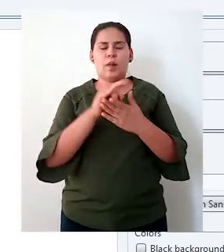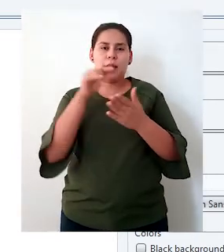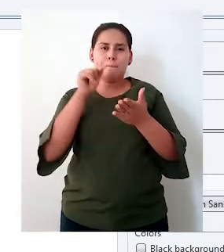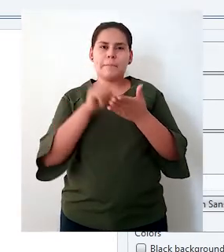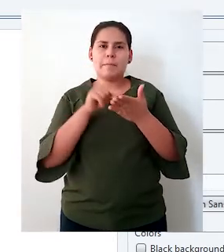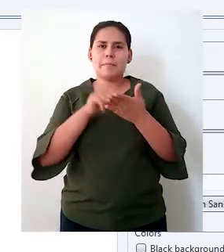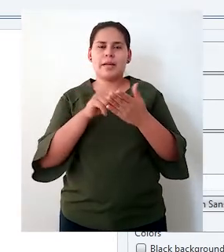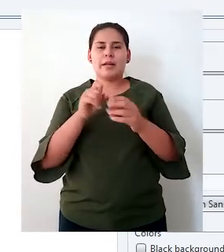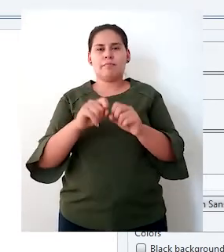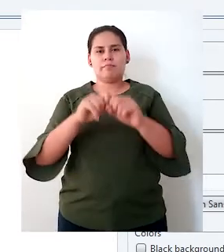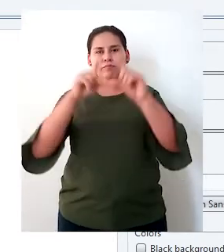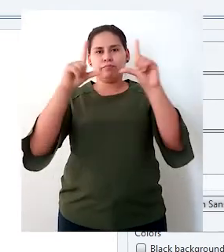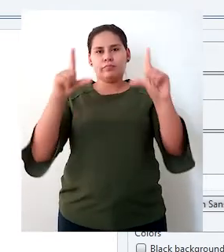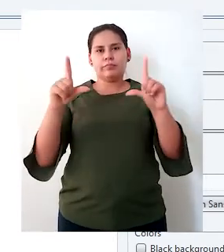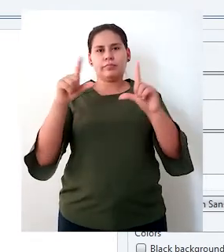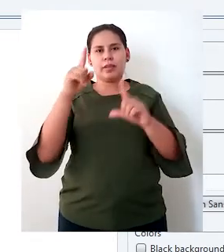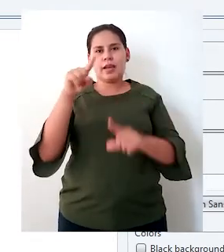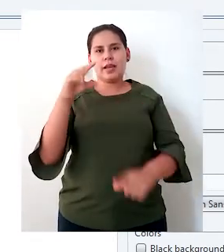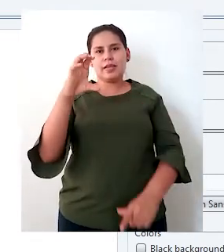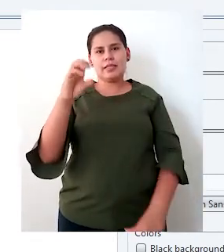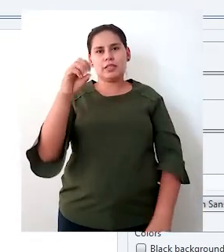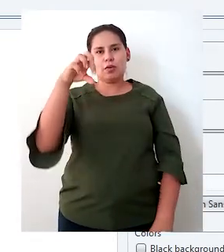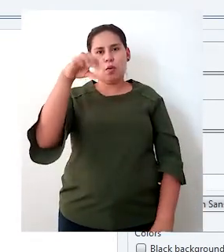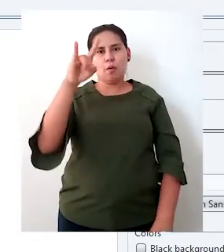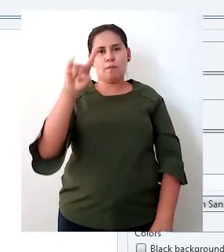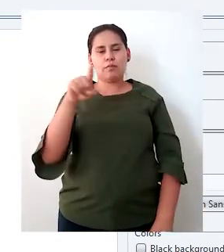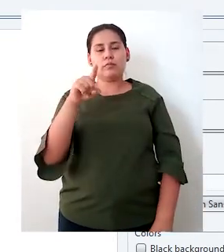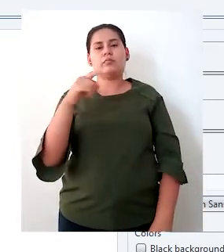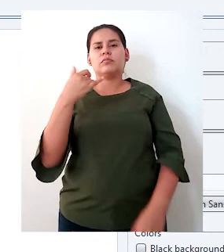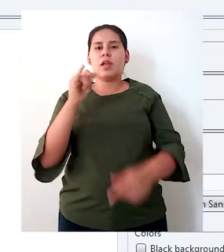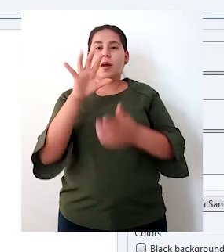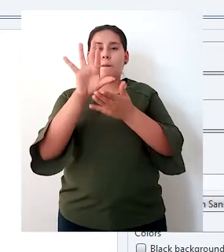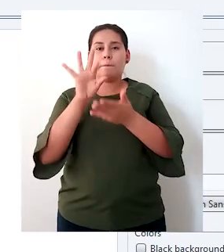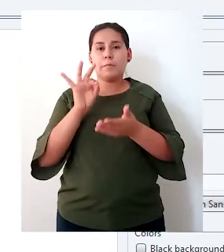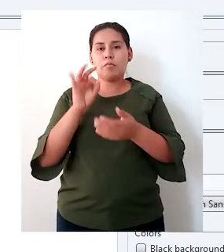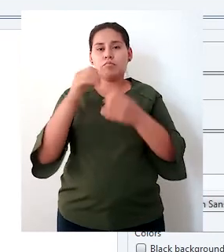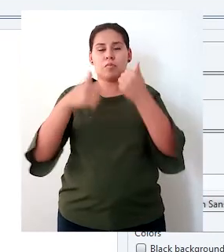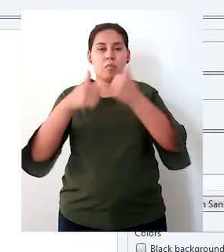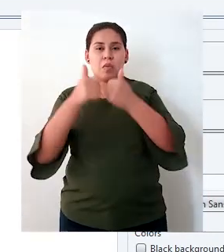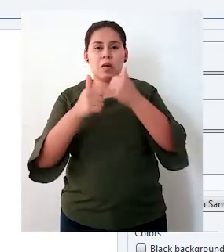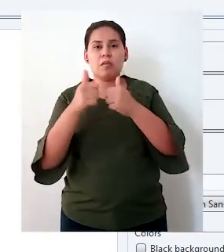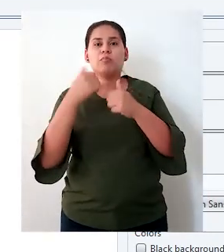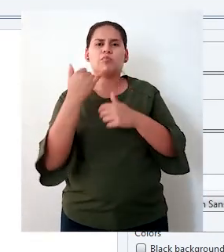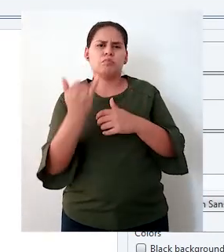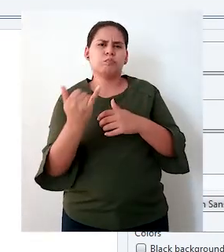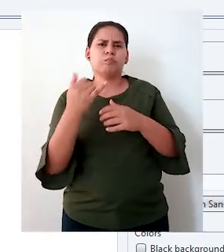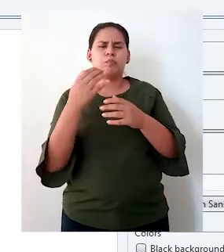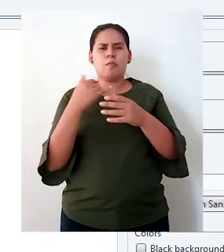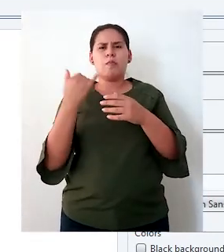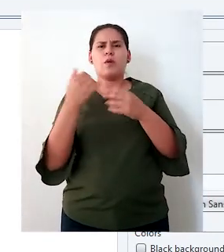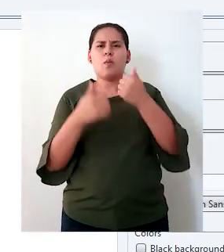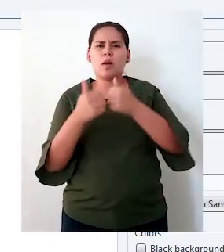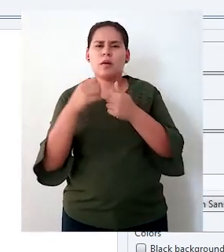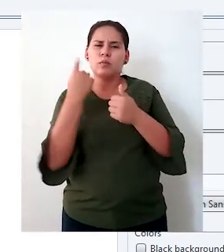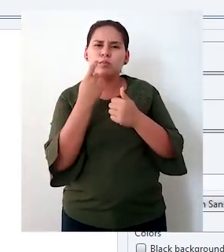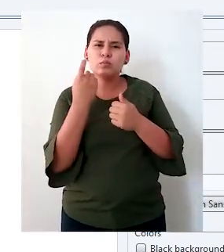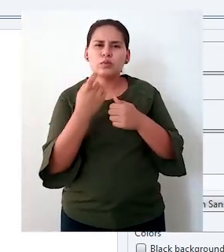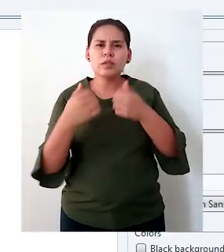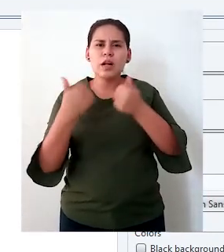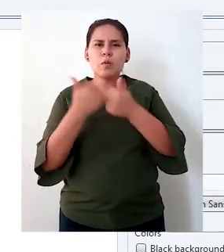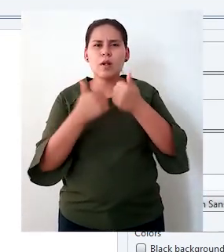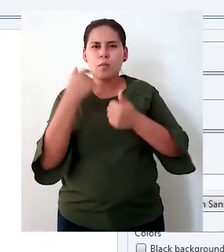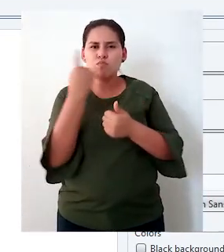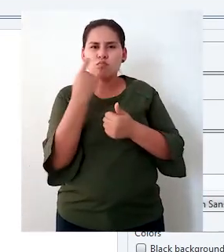sobre la pestaña que dice Scopus. Seleccionamos el archivo, para eso hacemos clic en el botón de Browser o